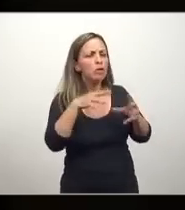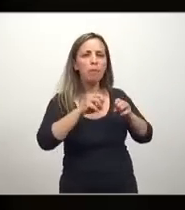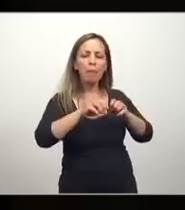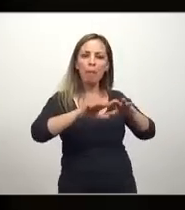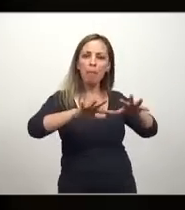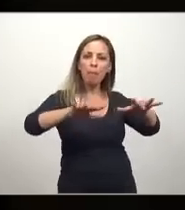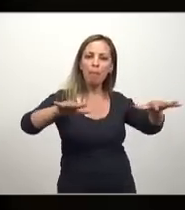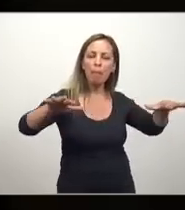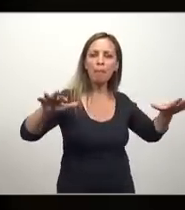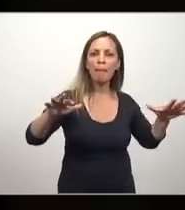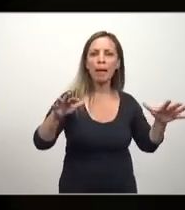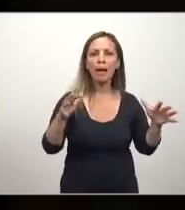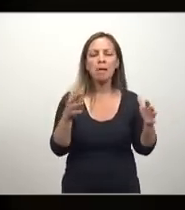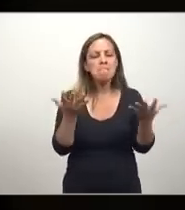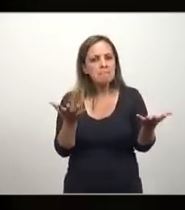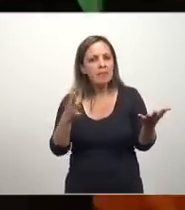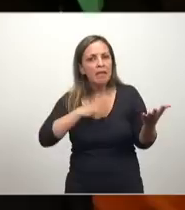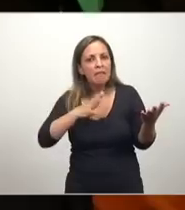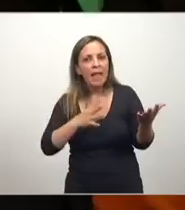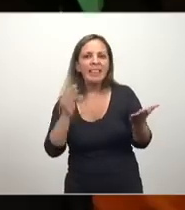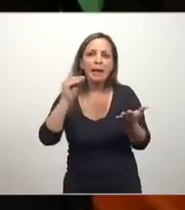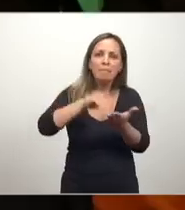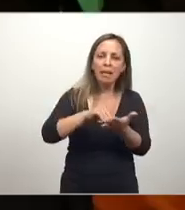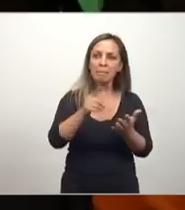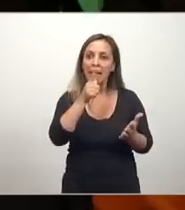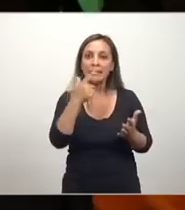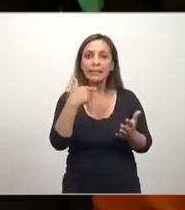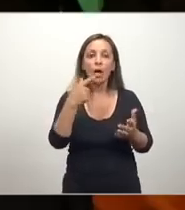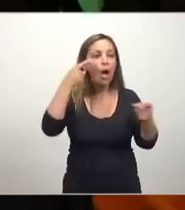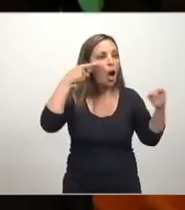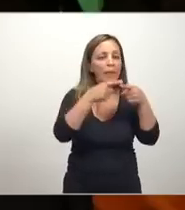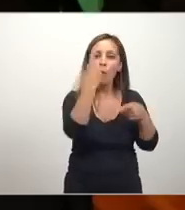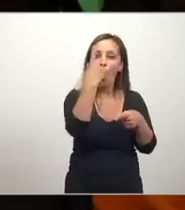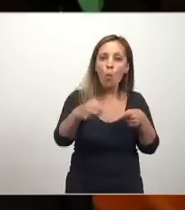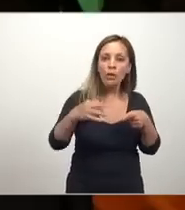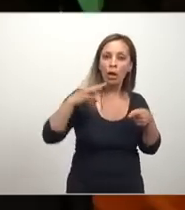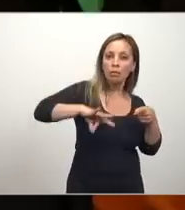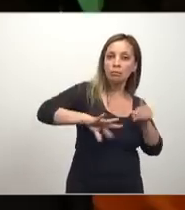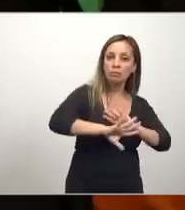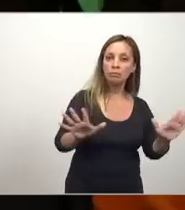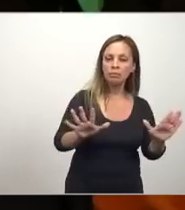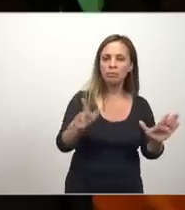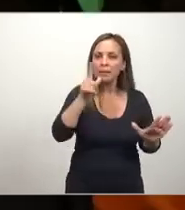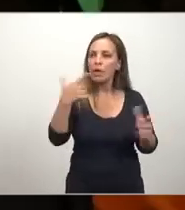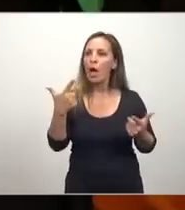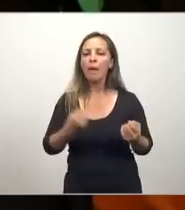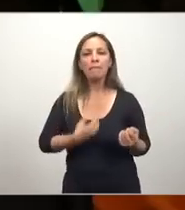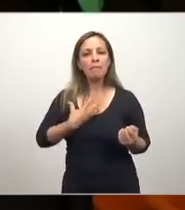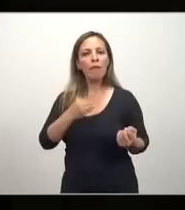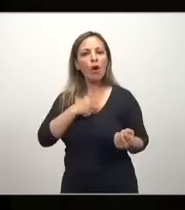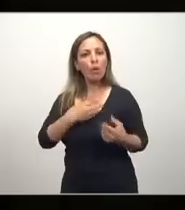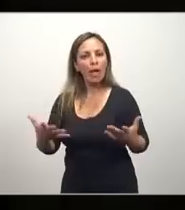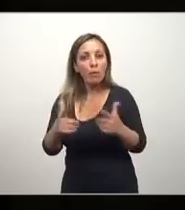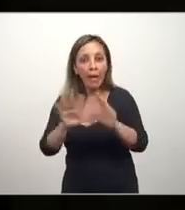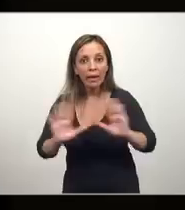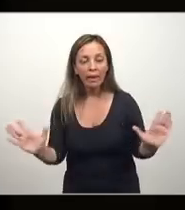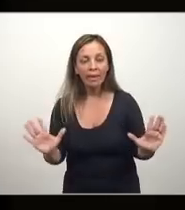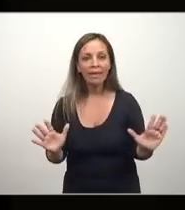O sea, no hay lugar para el altruismo, para la buena voluntad. Y lo más grave es que también lo extrapolan a los seres humanos.